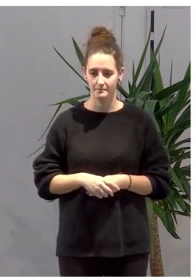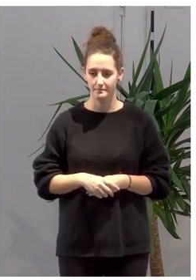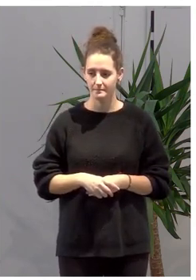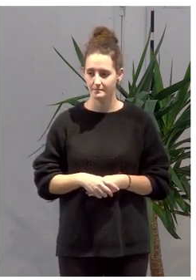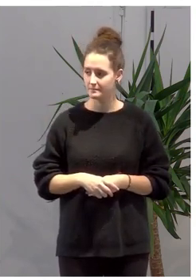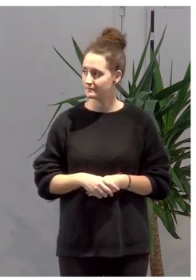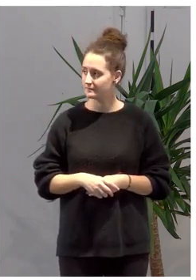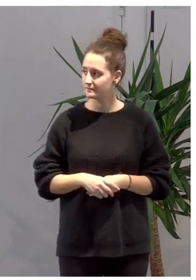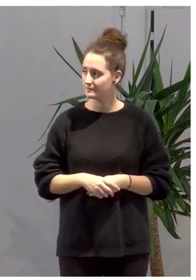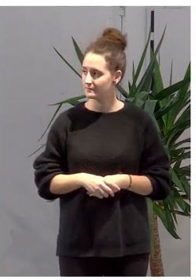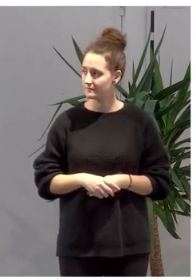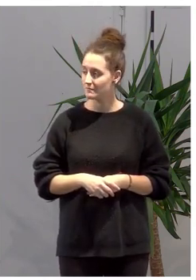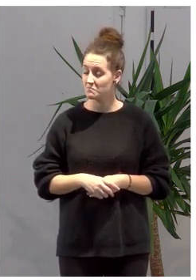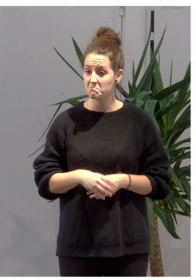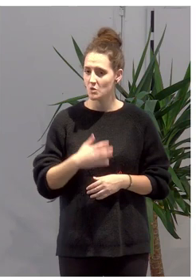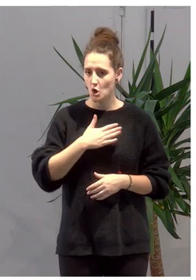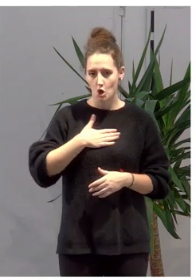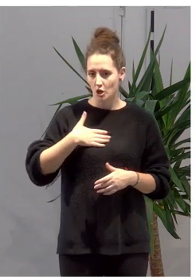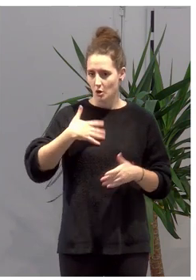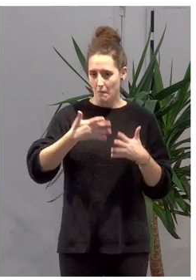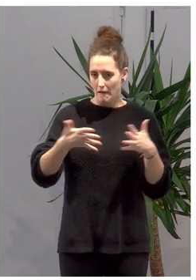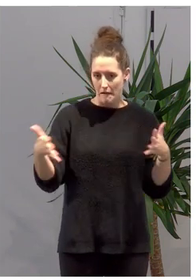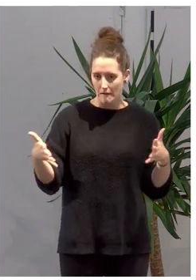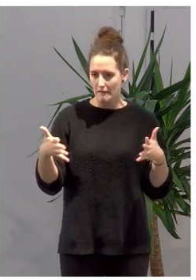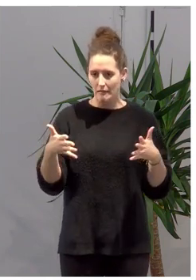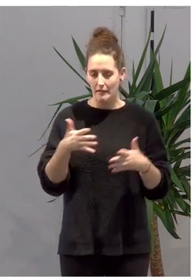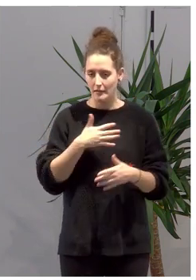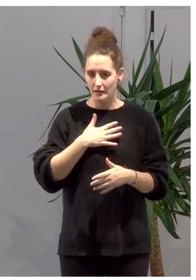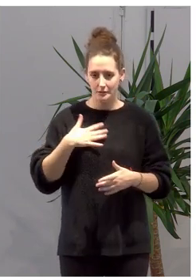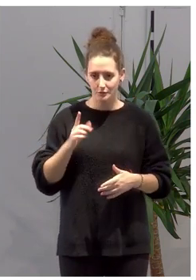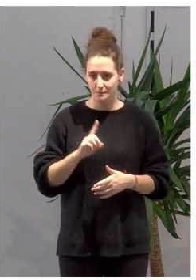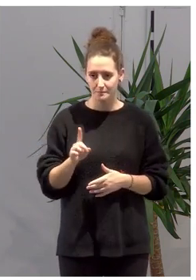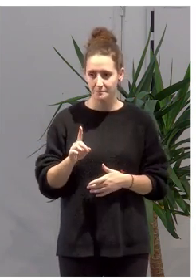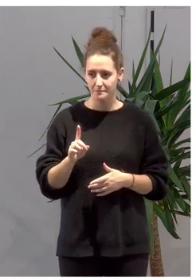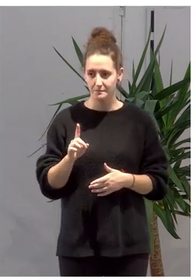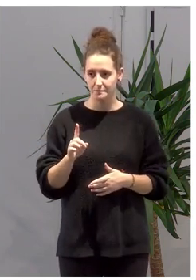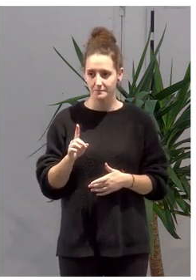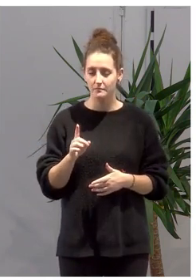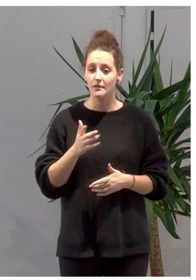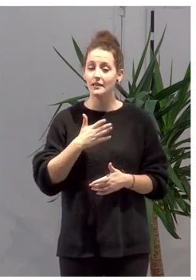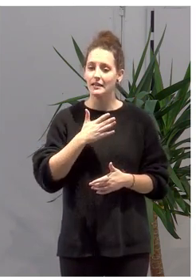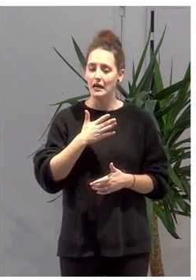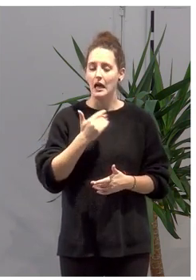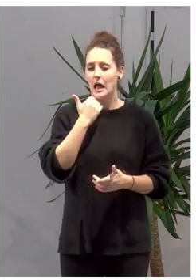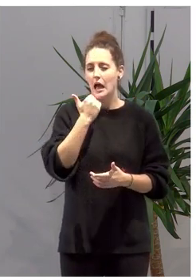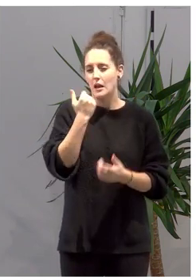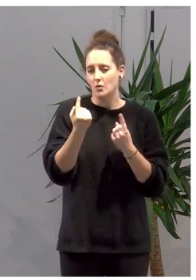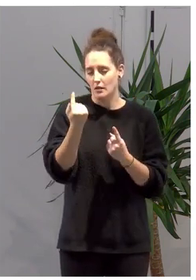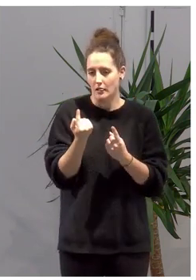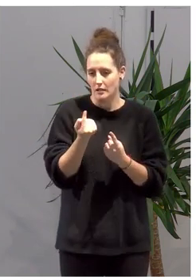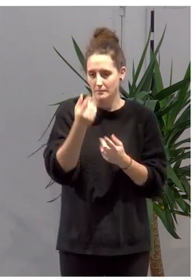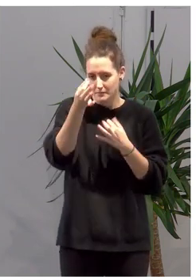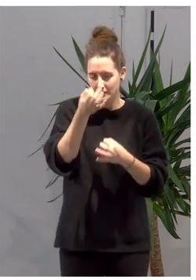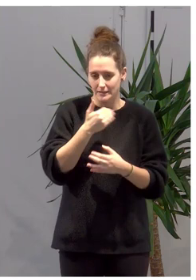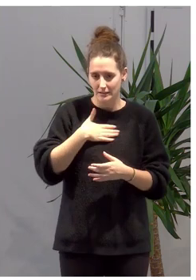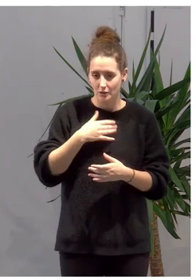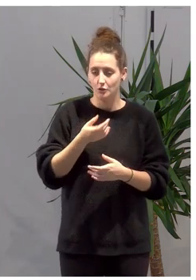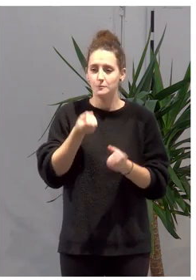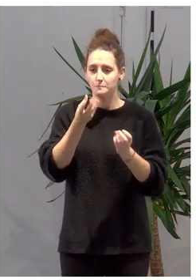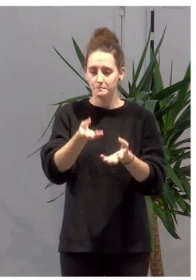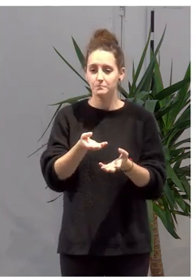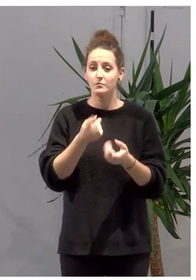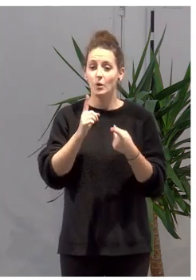Bueno, no me voy a extender demasiado. Sí que me gustaría comentaros solo dos cositas. Una, que forma parte